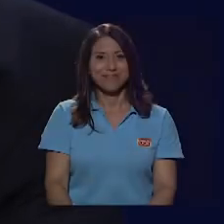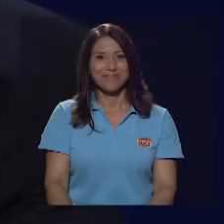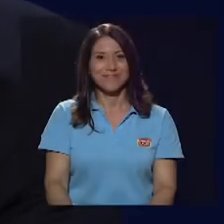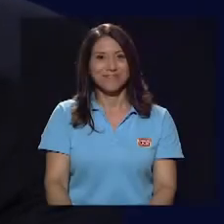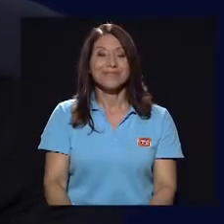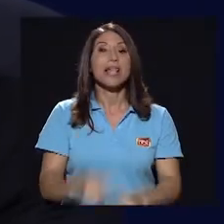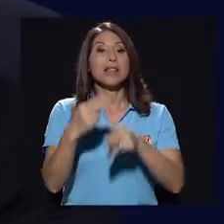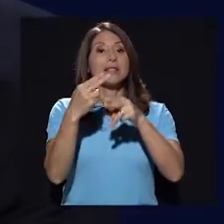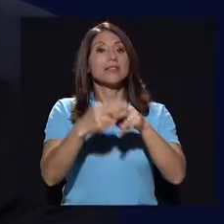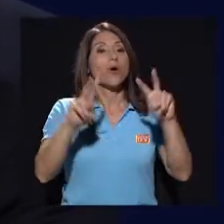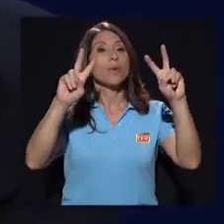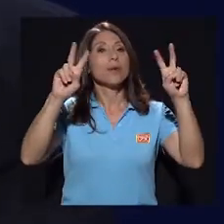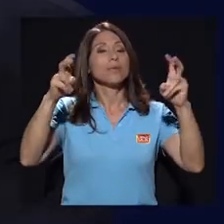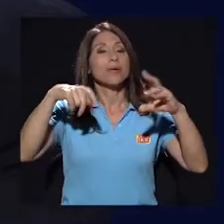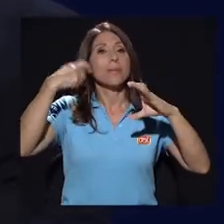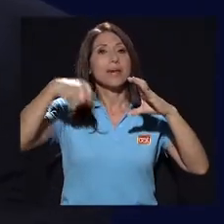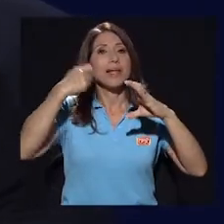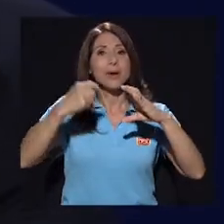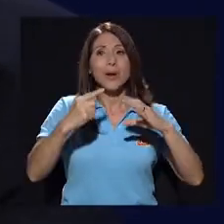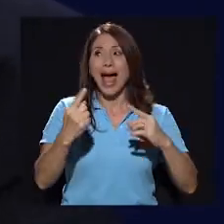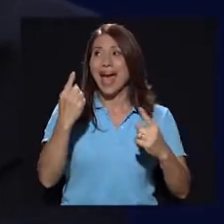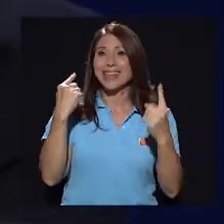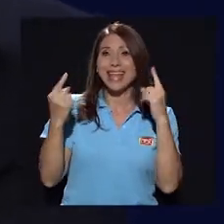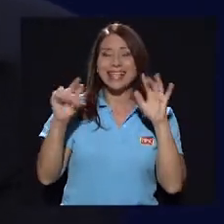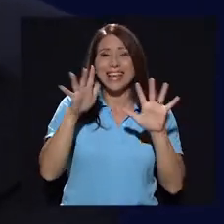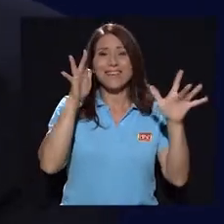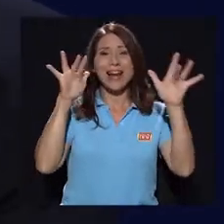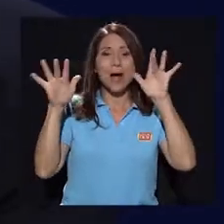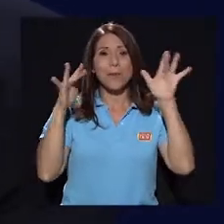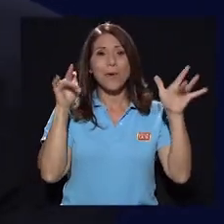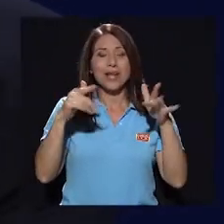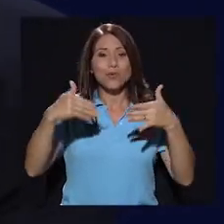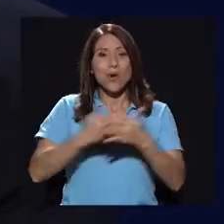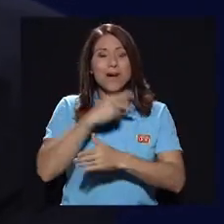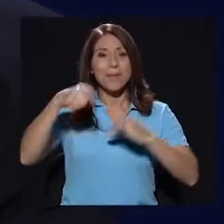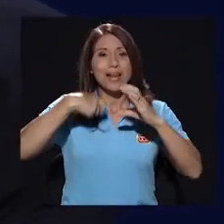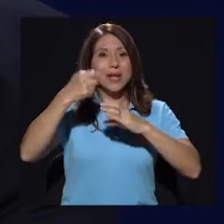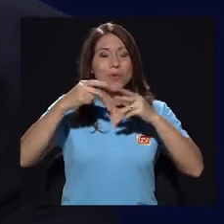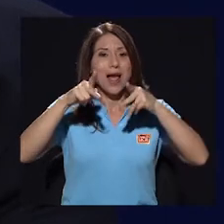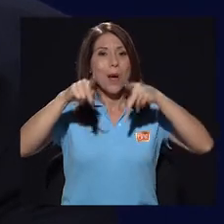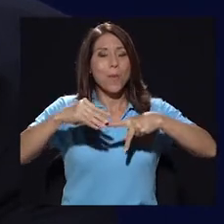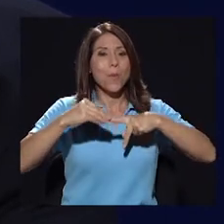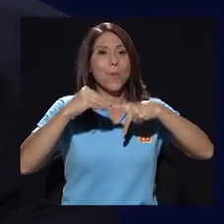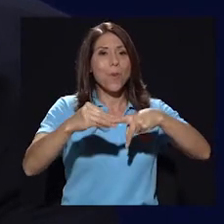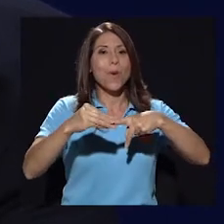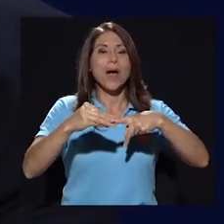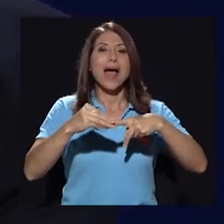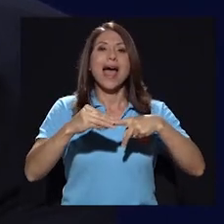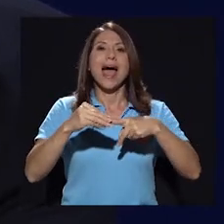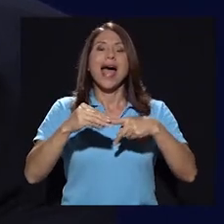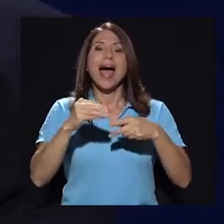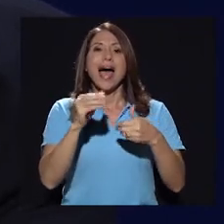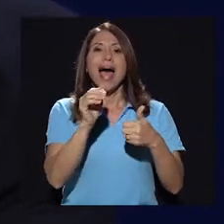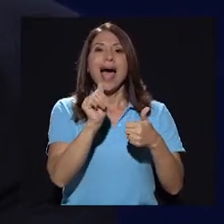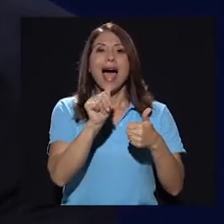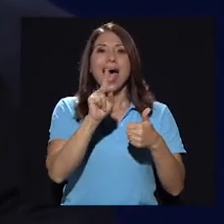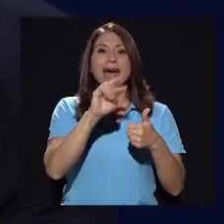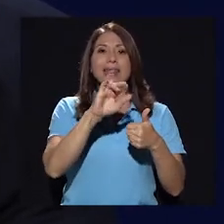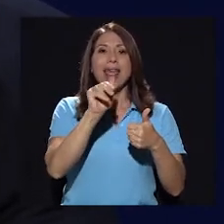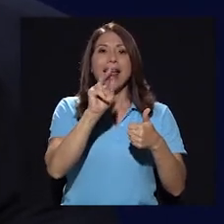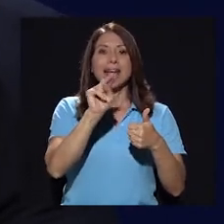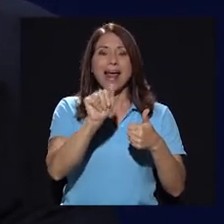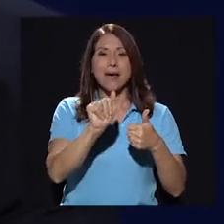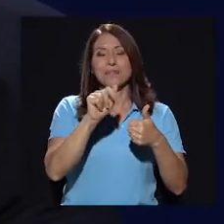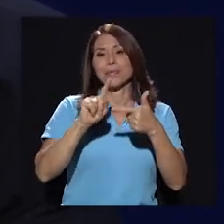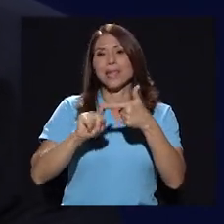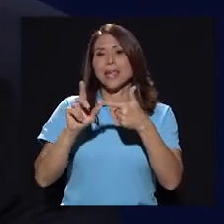Atrás, hay relámpagos, ese es el nombre de la nueva película costarricense, protagonizada por Adriana Álvarez y Natalia Arias, quienes nos